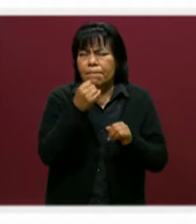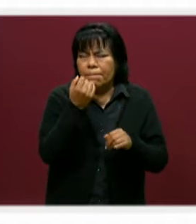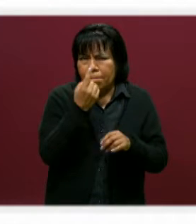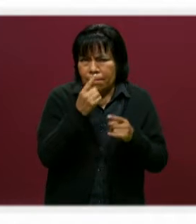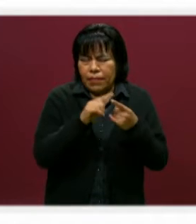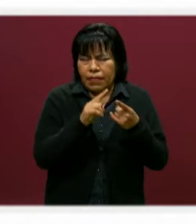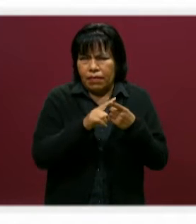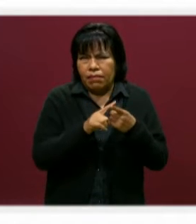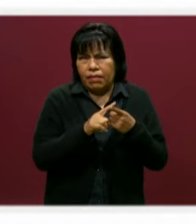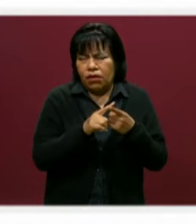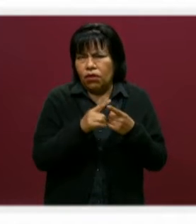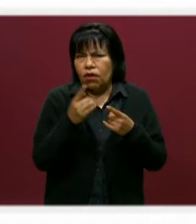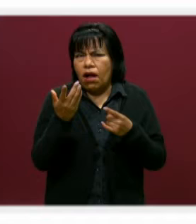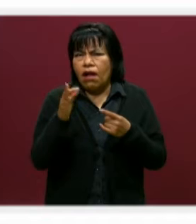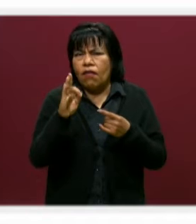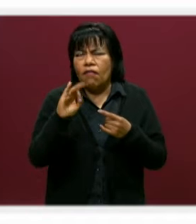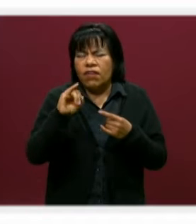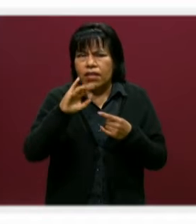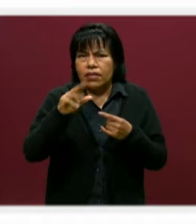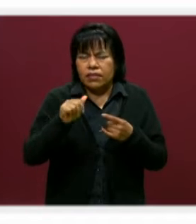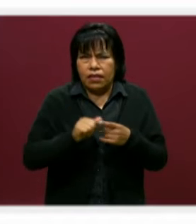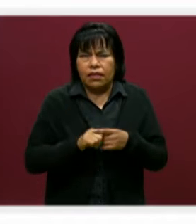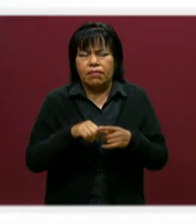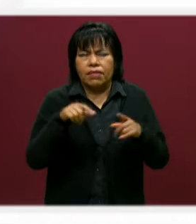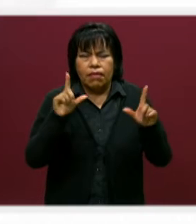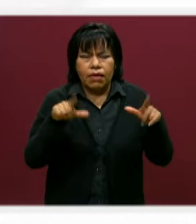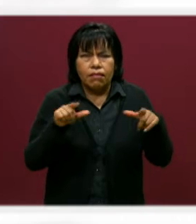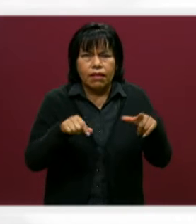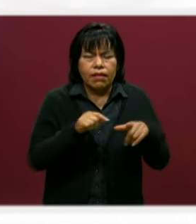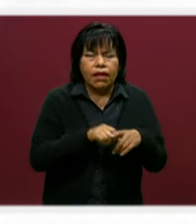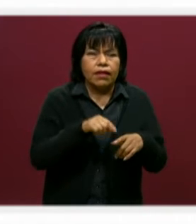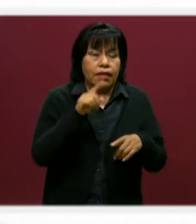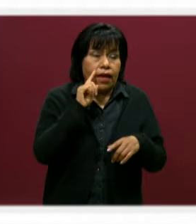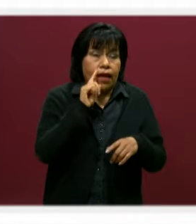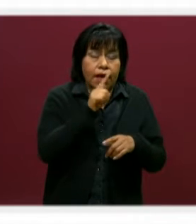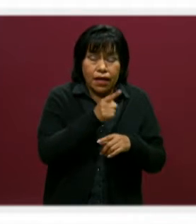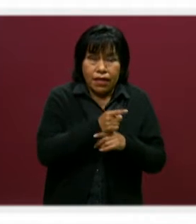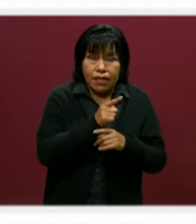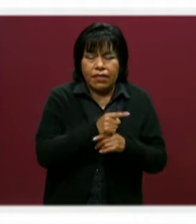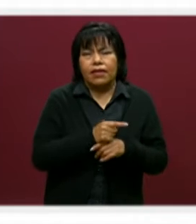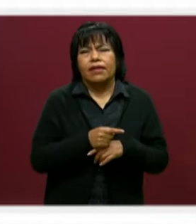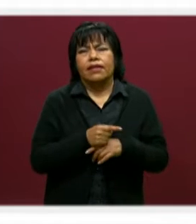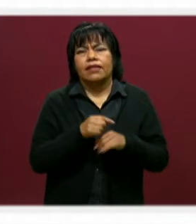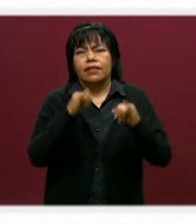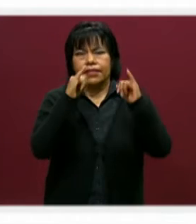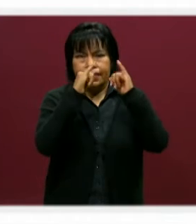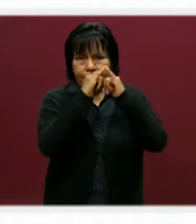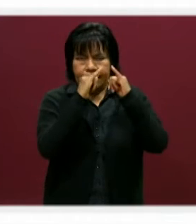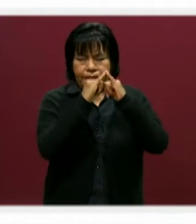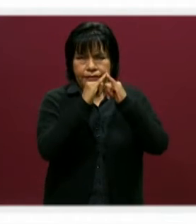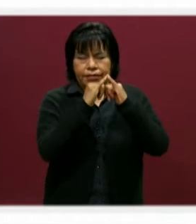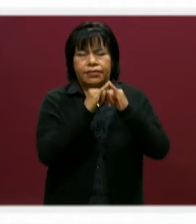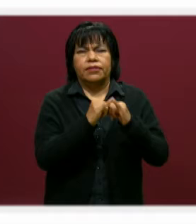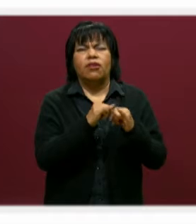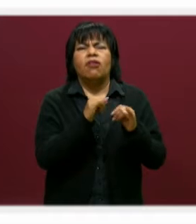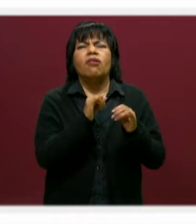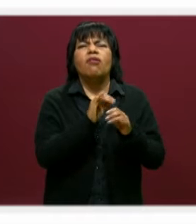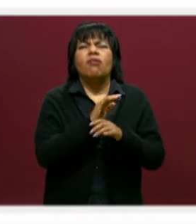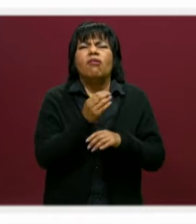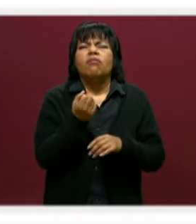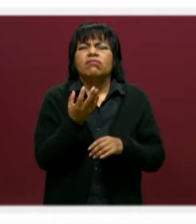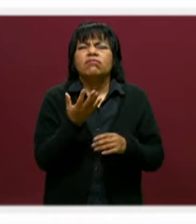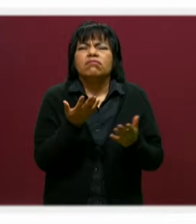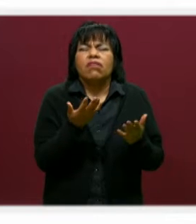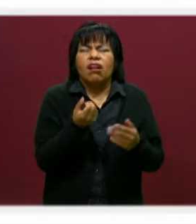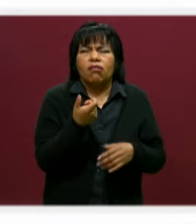y para ello hay que ingresar a la liga que se encuentra en la página oficial de nuestro instituto. El costo, ¿cuál es el costo?